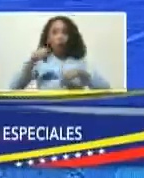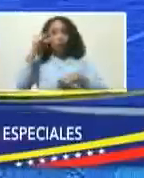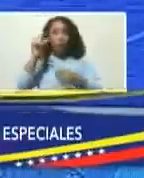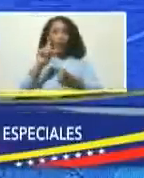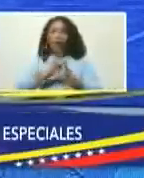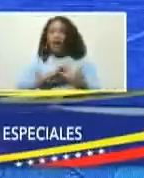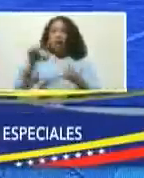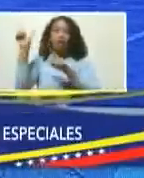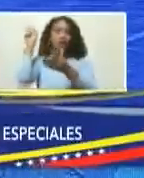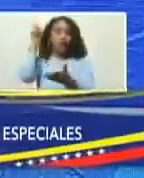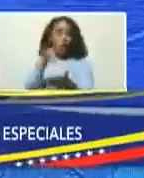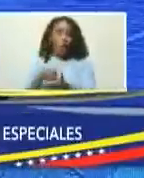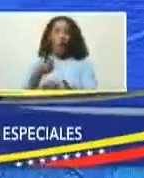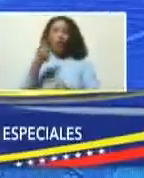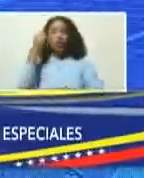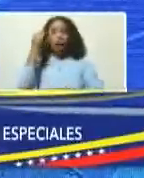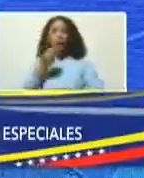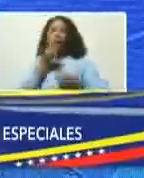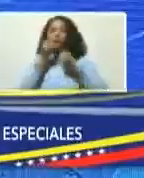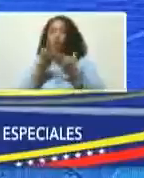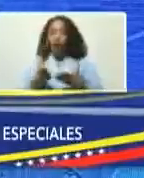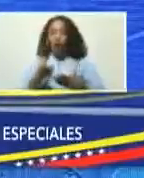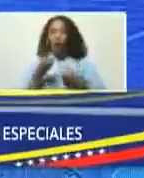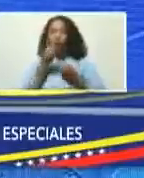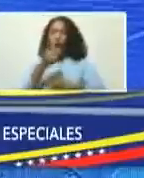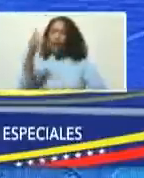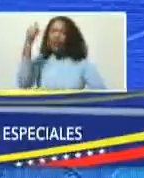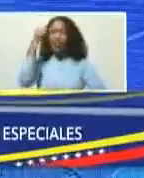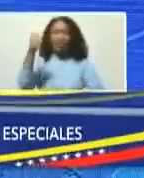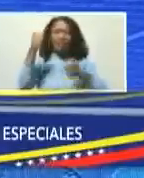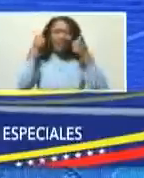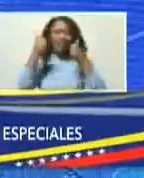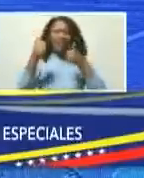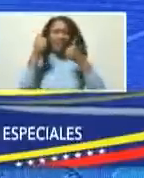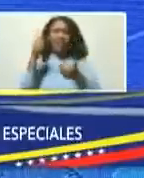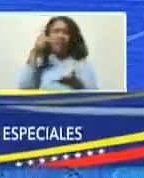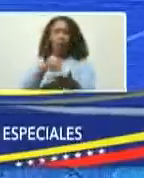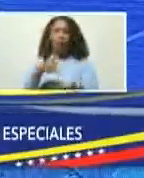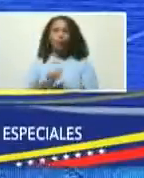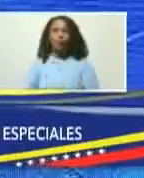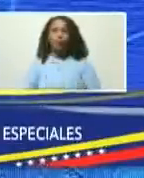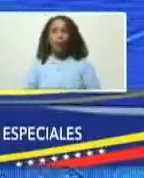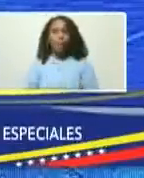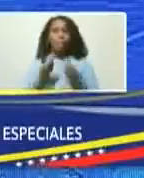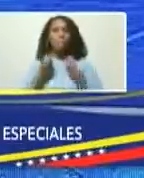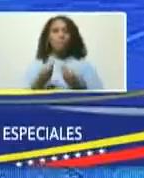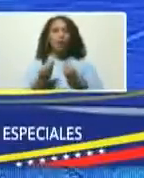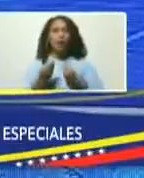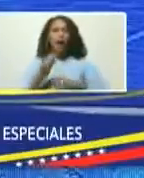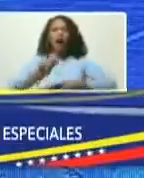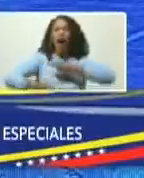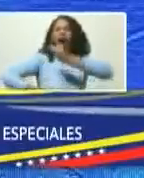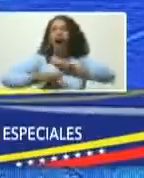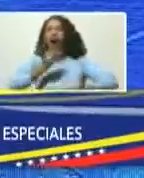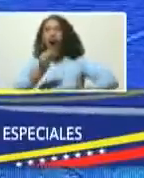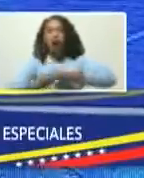Llegó el día bueno, el buen día. Para que se haga